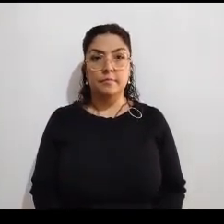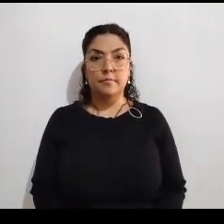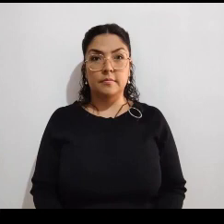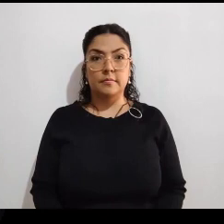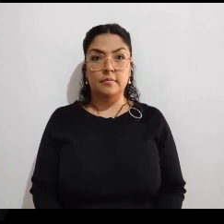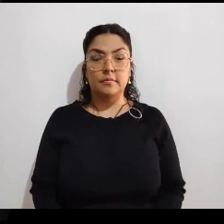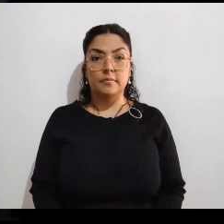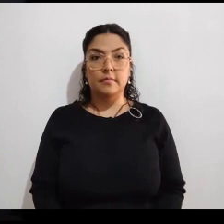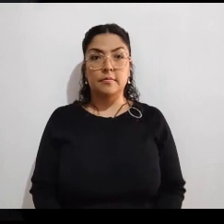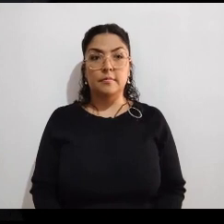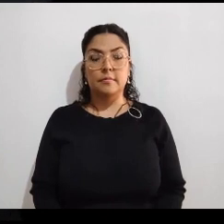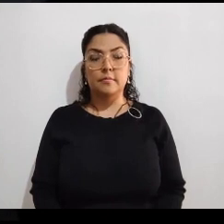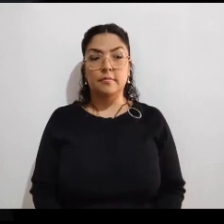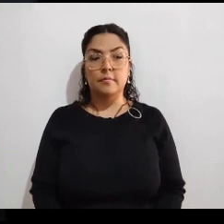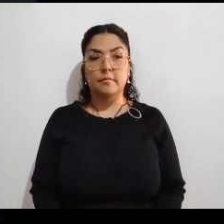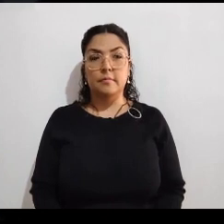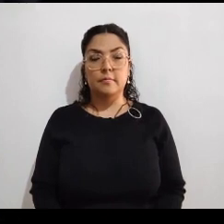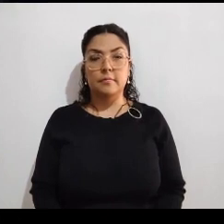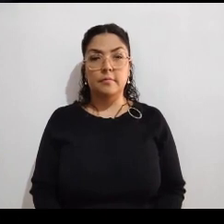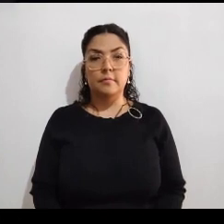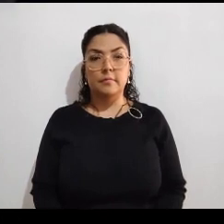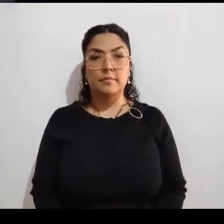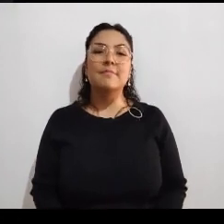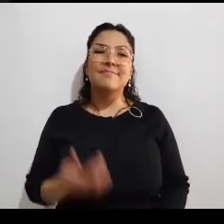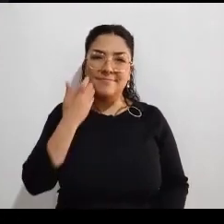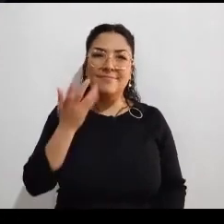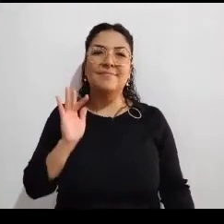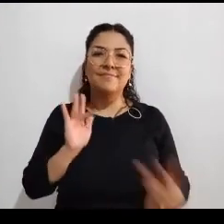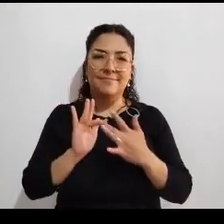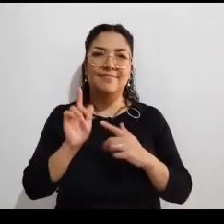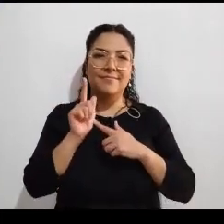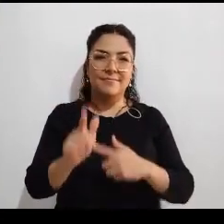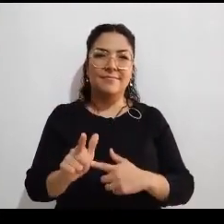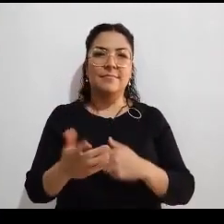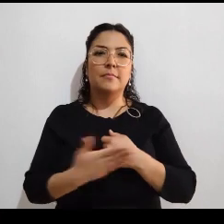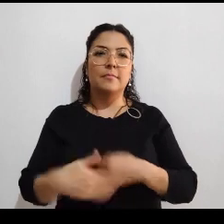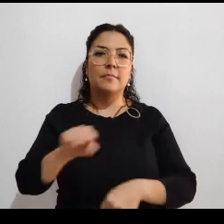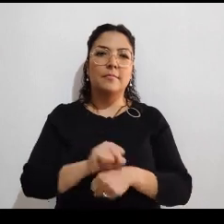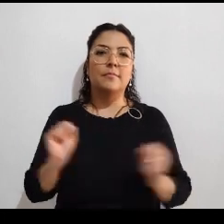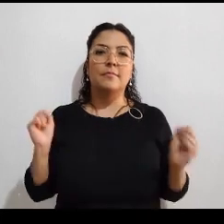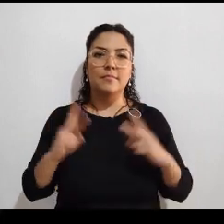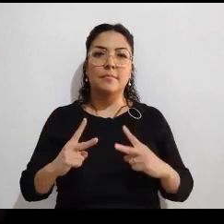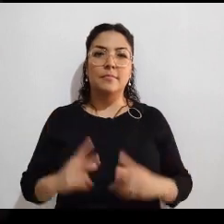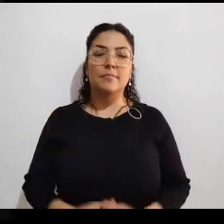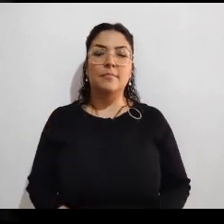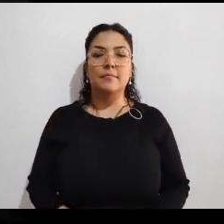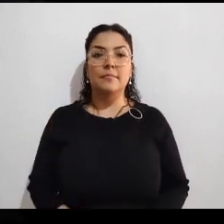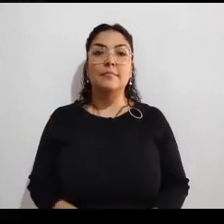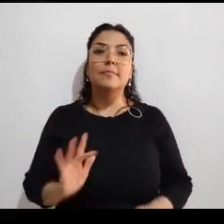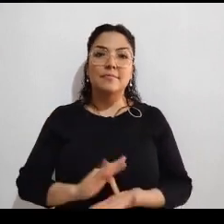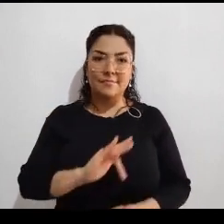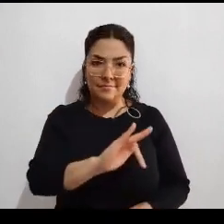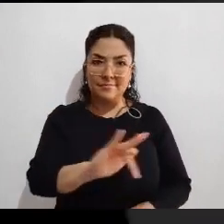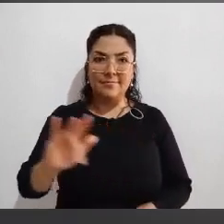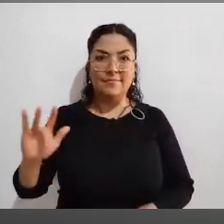-radiofónico y en Twitter, laurna-yec. Queremos tener comunicación con usted. Pásenla muy bien. Hasta la próxima semana.